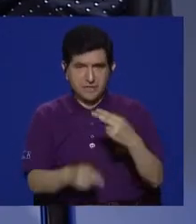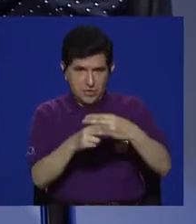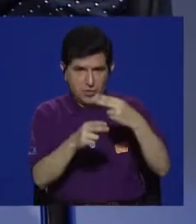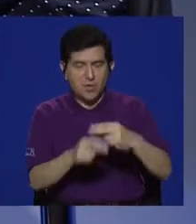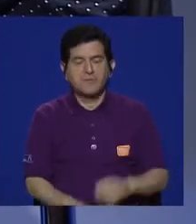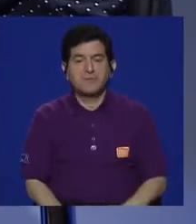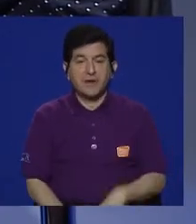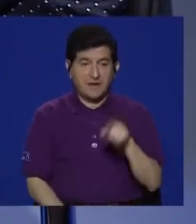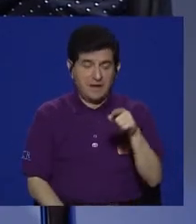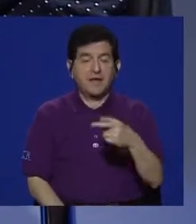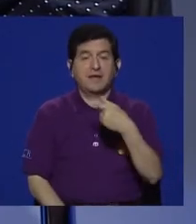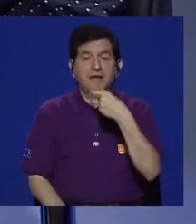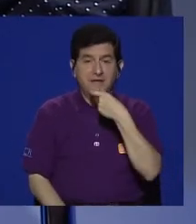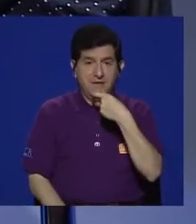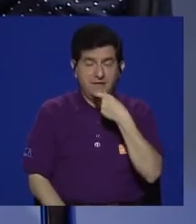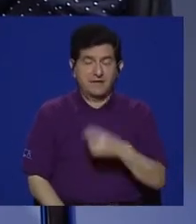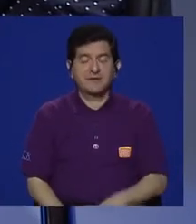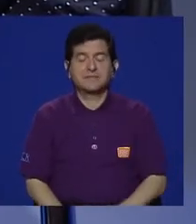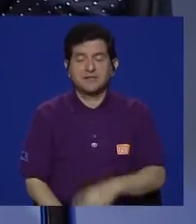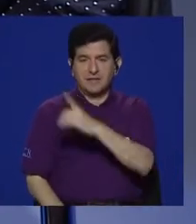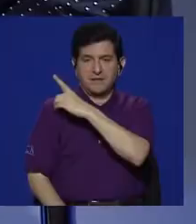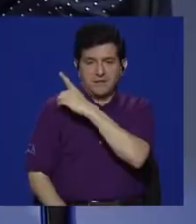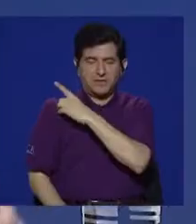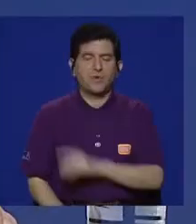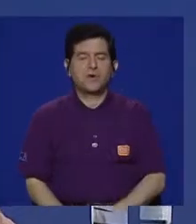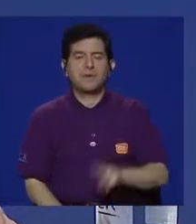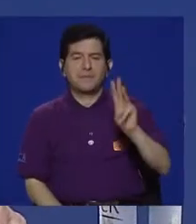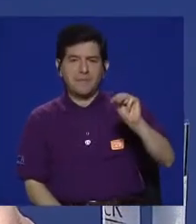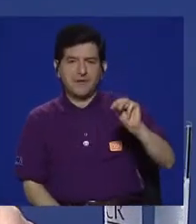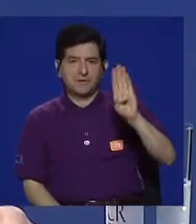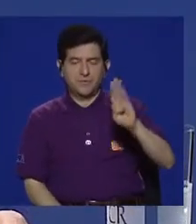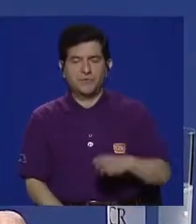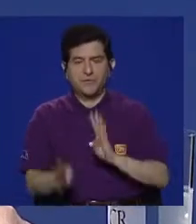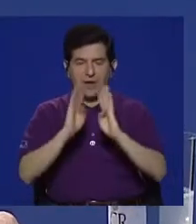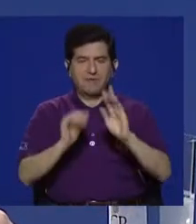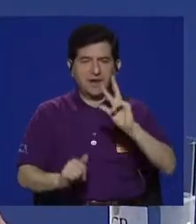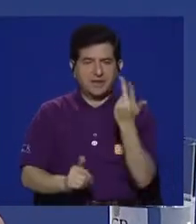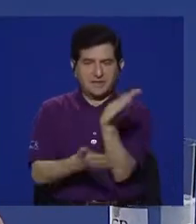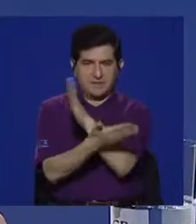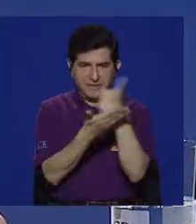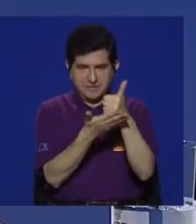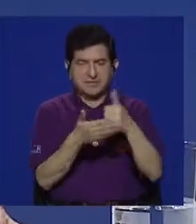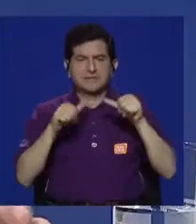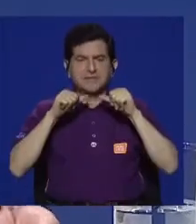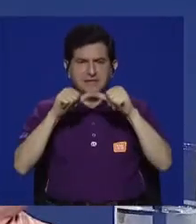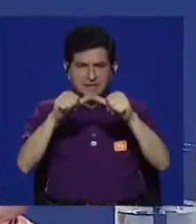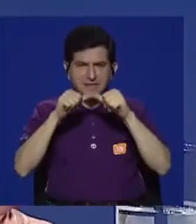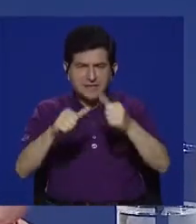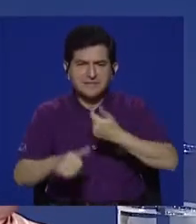participa. Vamos a conversar con el director Matthew Barwick en el tercer bloque.